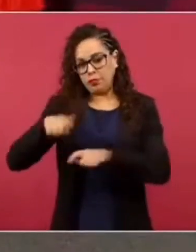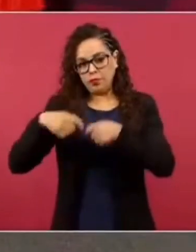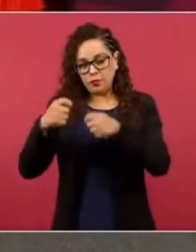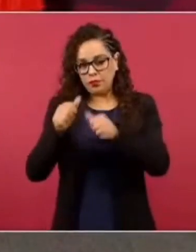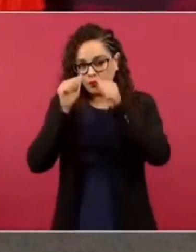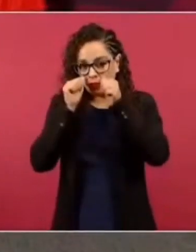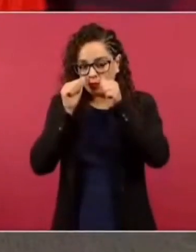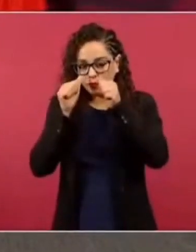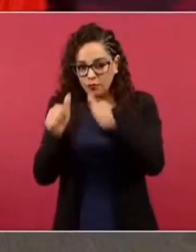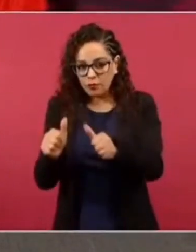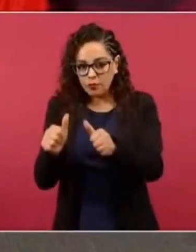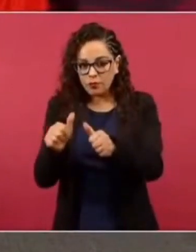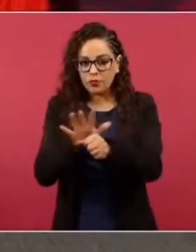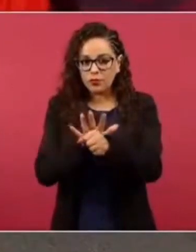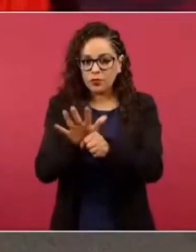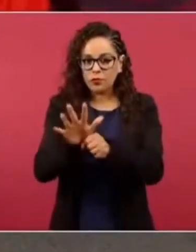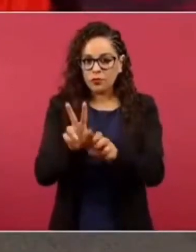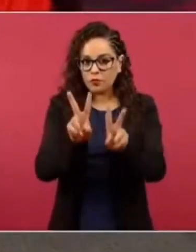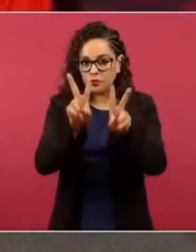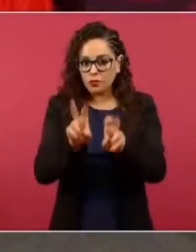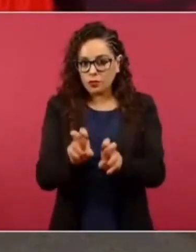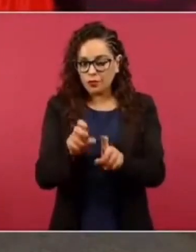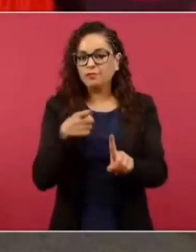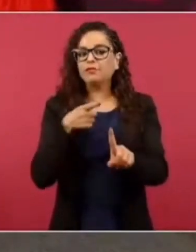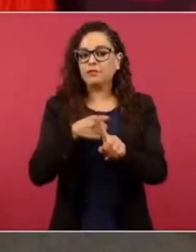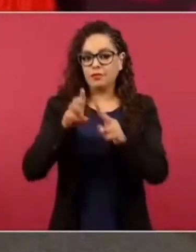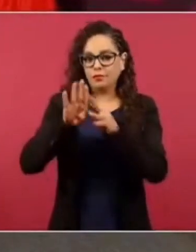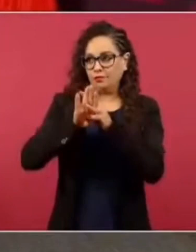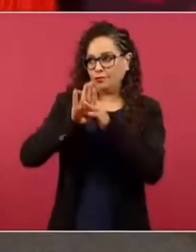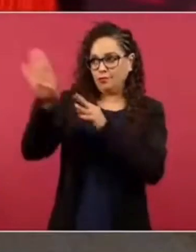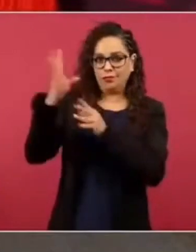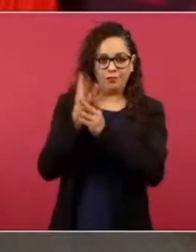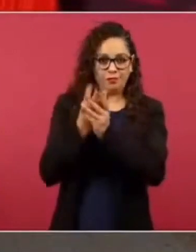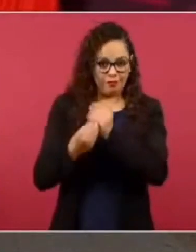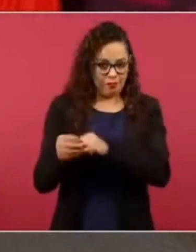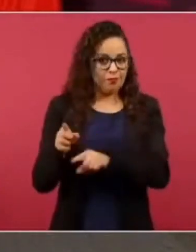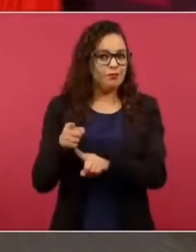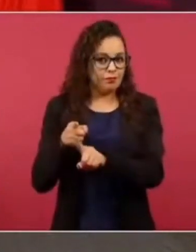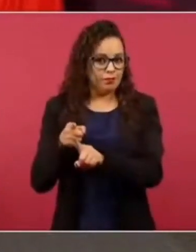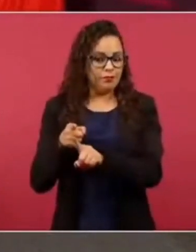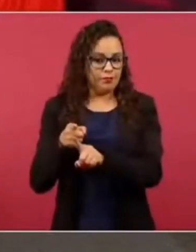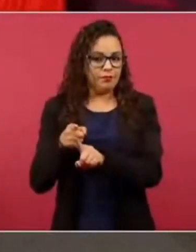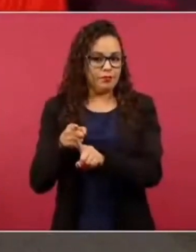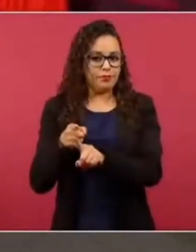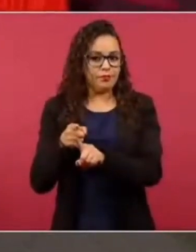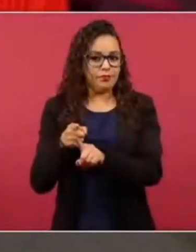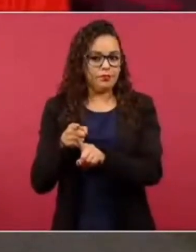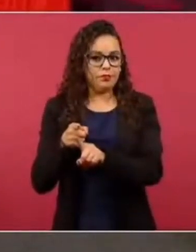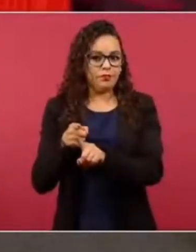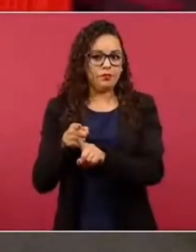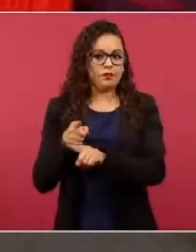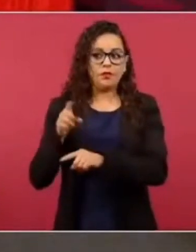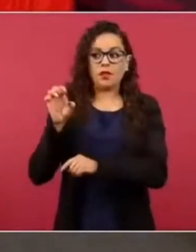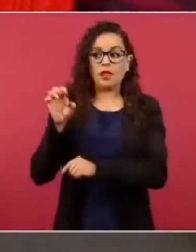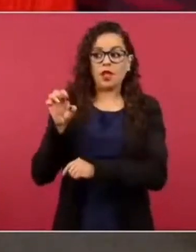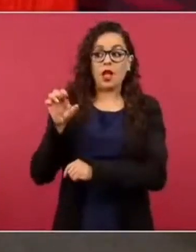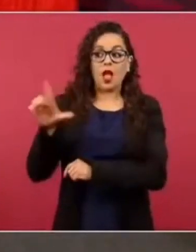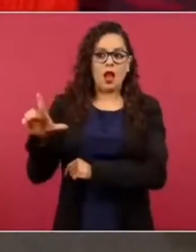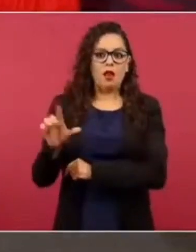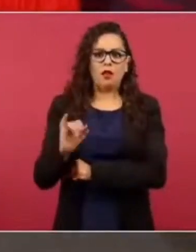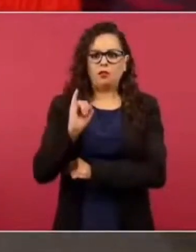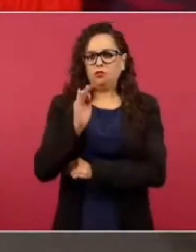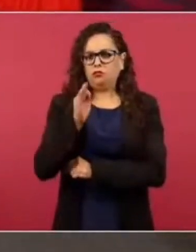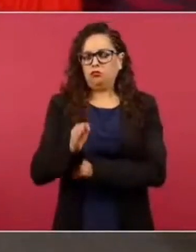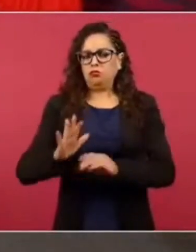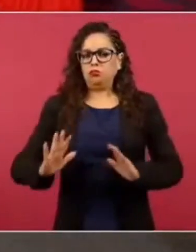fenómeno migratorio y él iba a participar